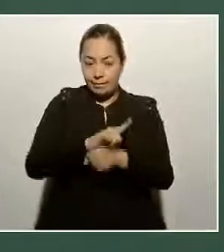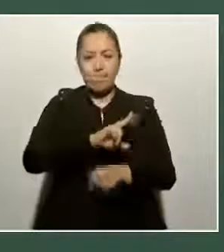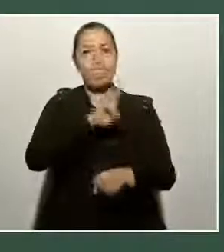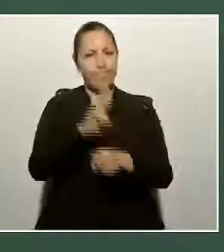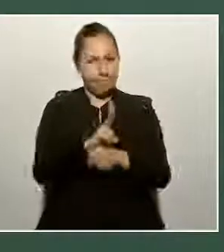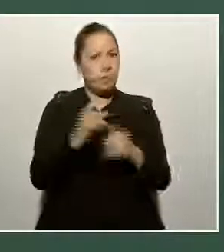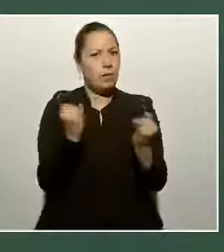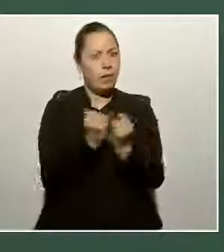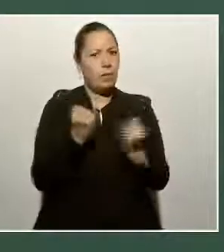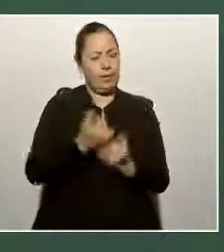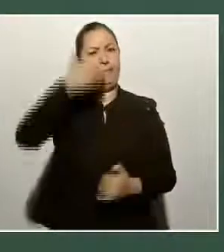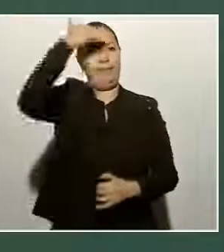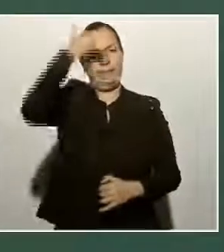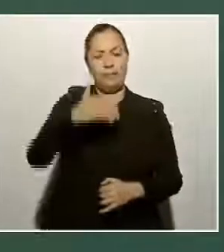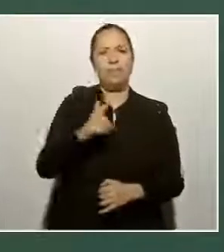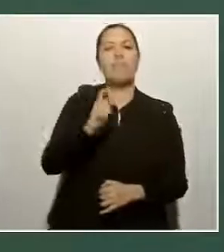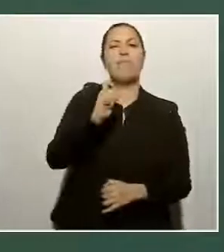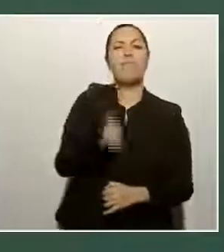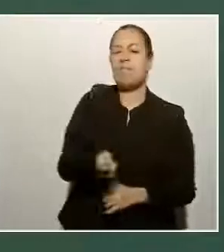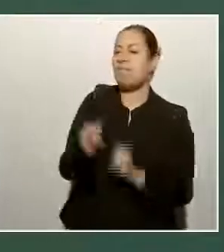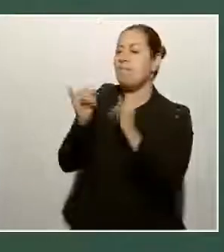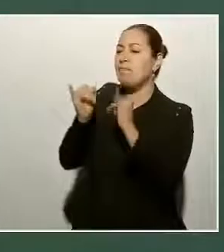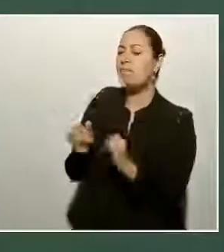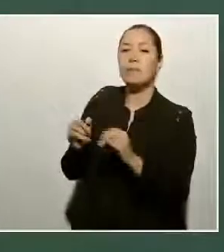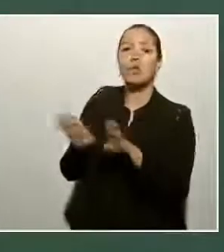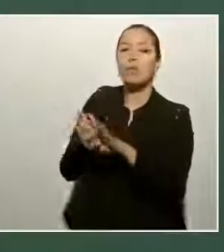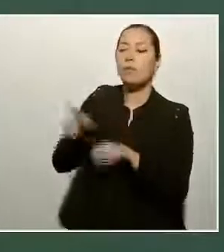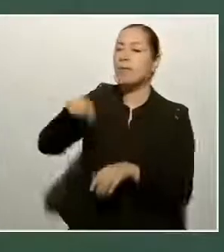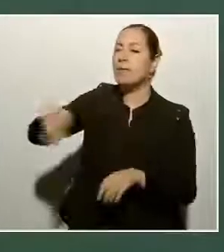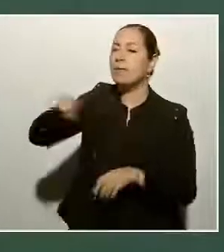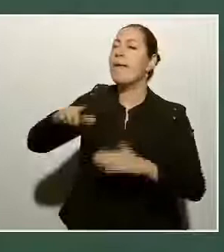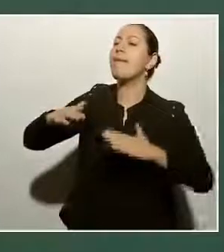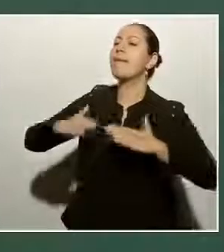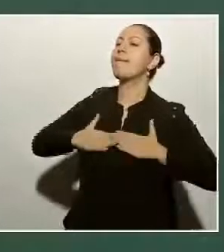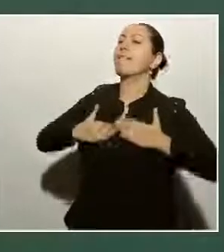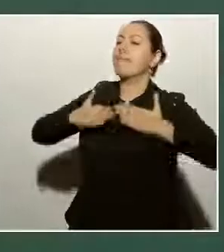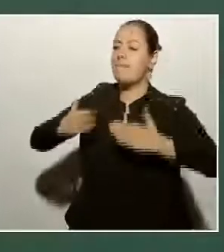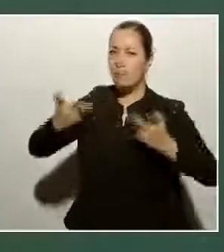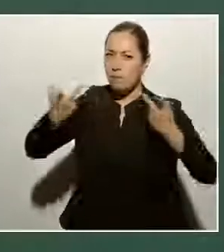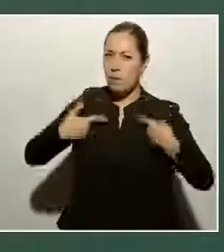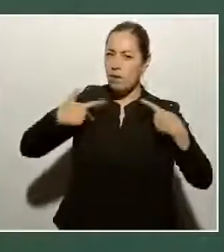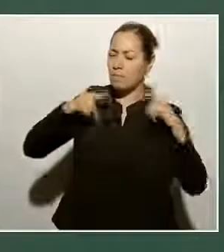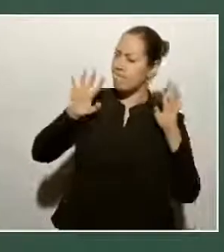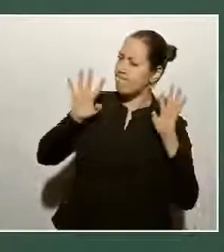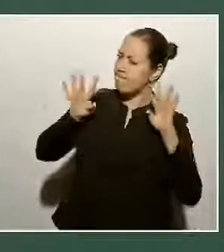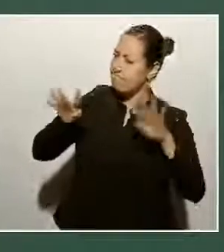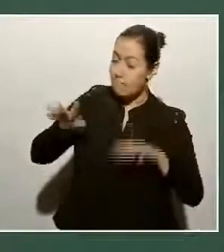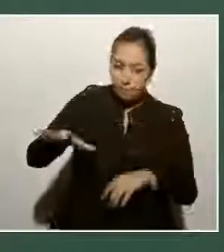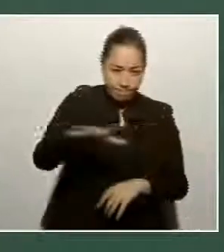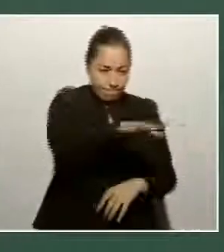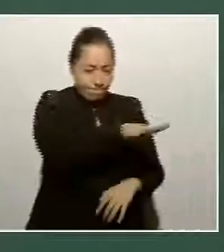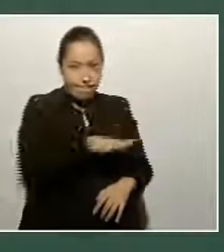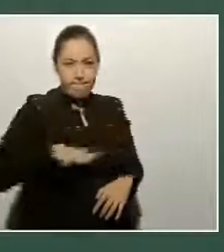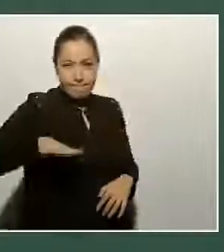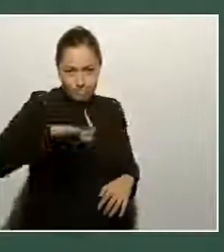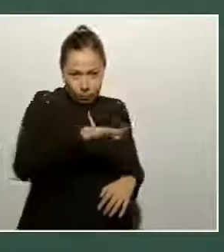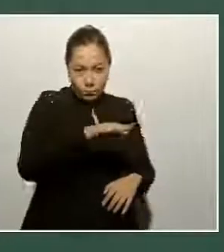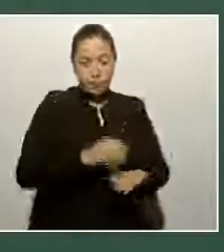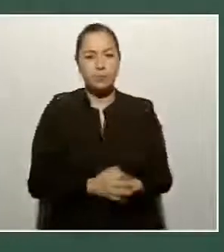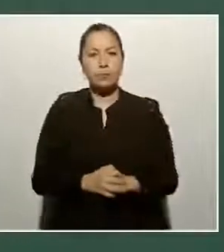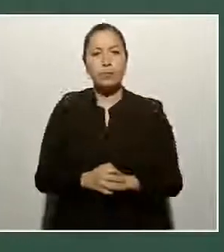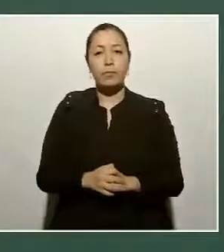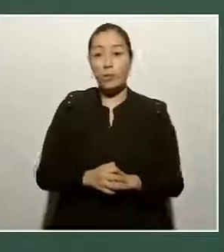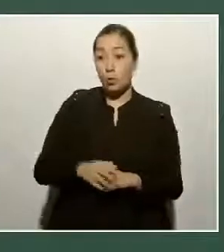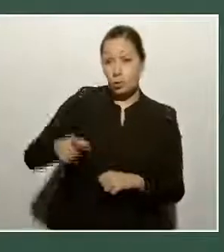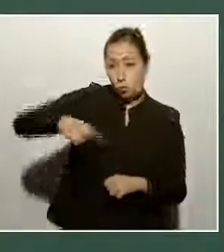identificada como generadora de confianza hacia la población. Las Fuerzas Armadas entendemos